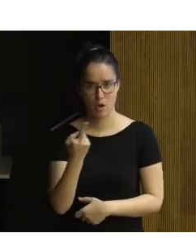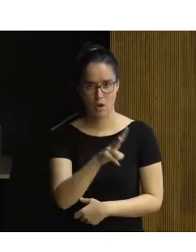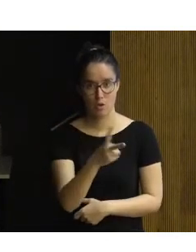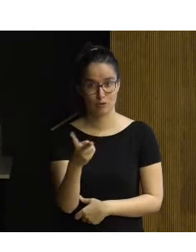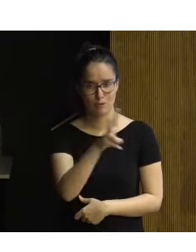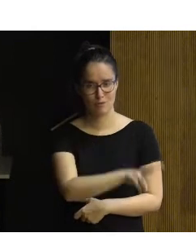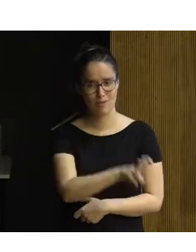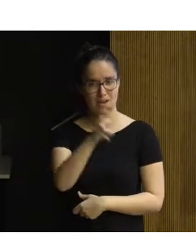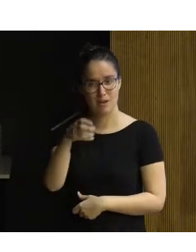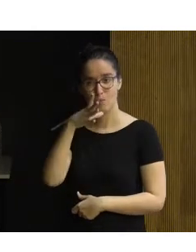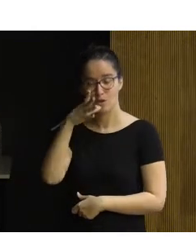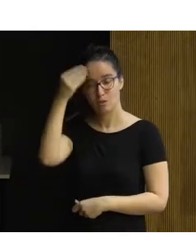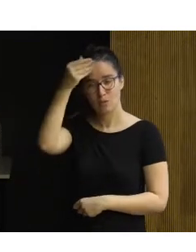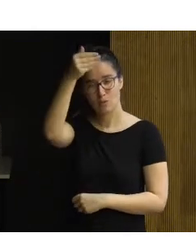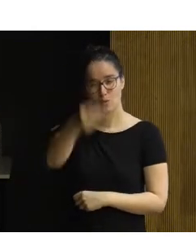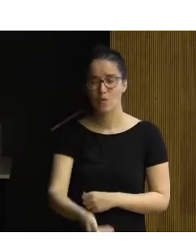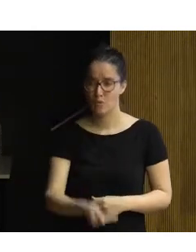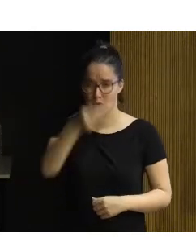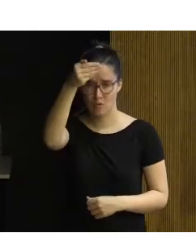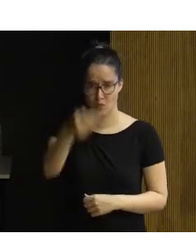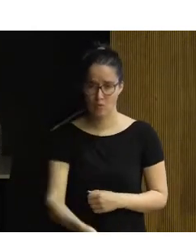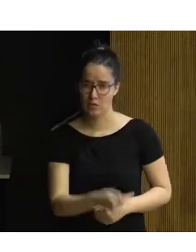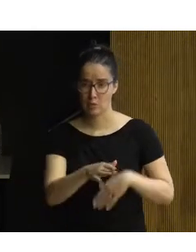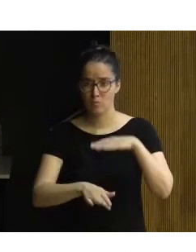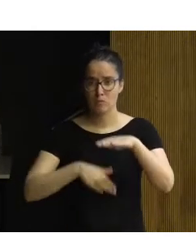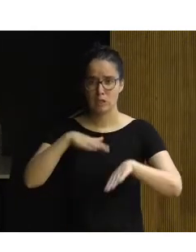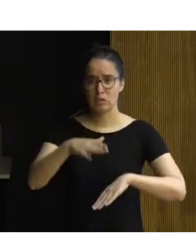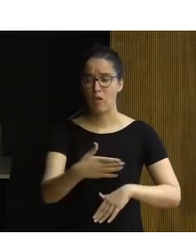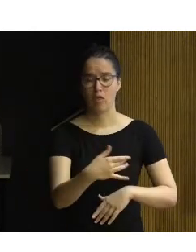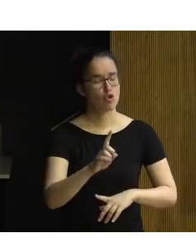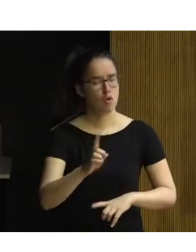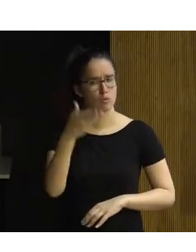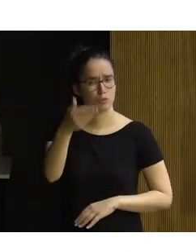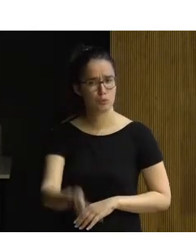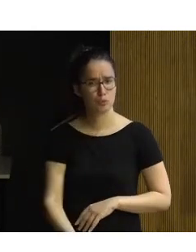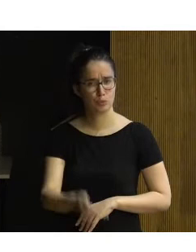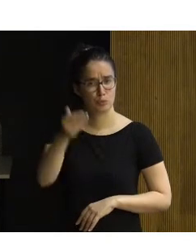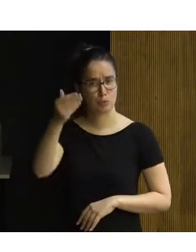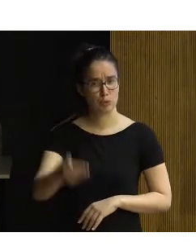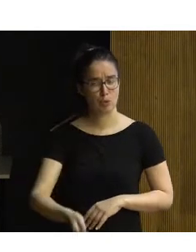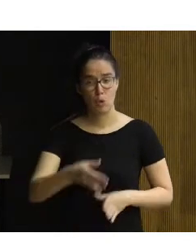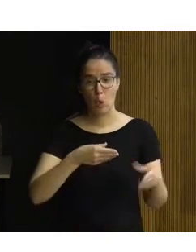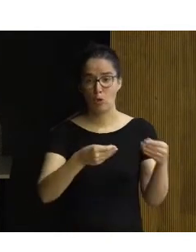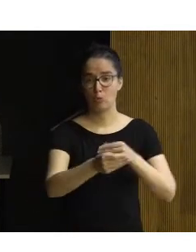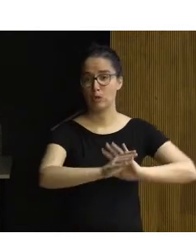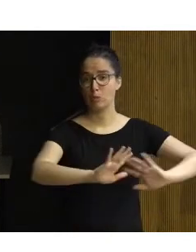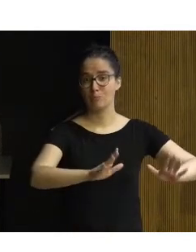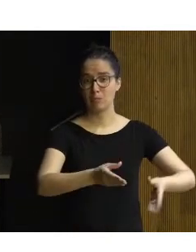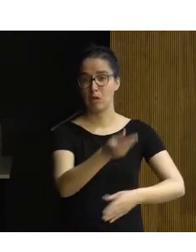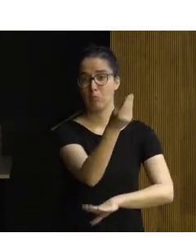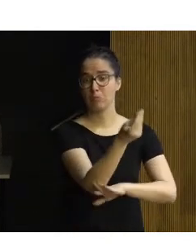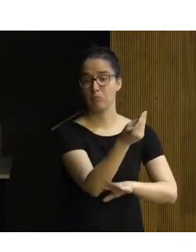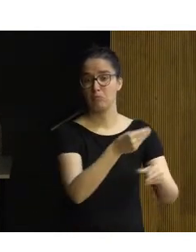eso creo que es importante dar trascendencia a estos pasos que se van dando y que no se queden en un documento o en una